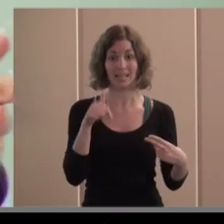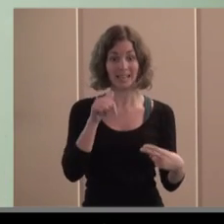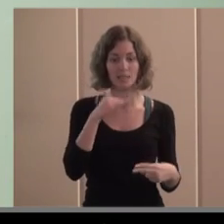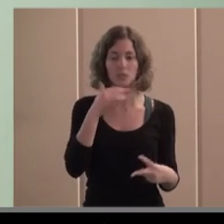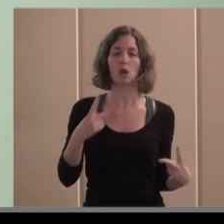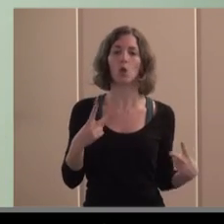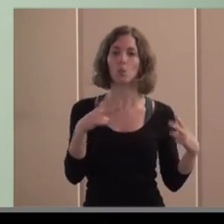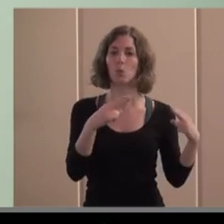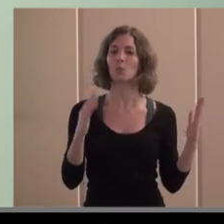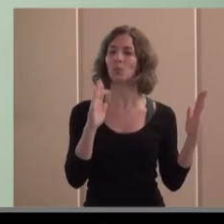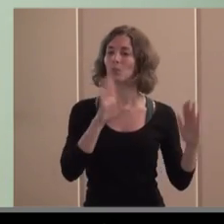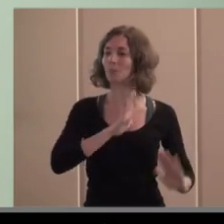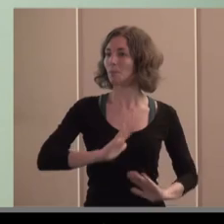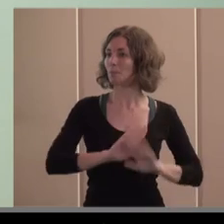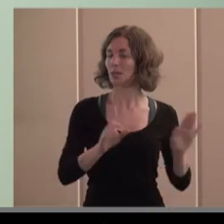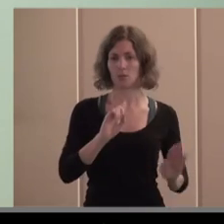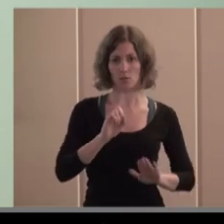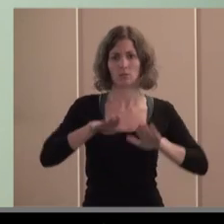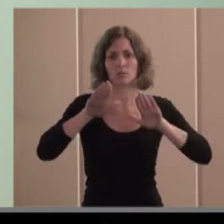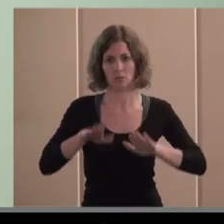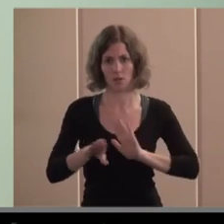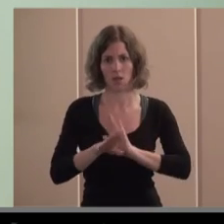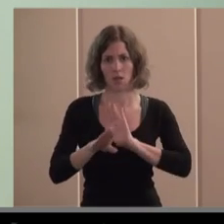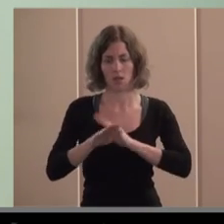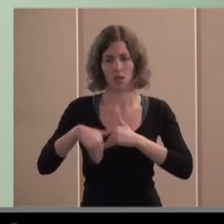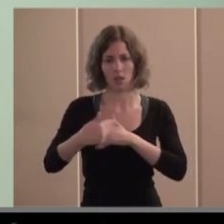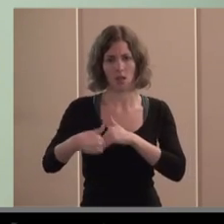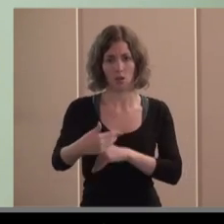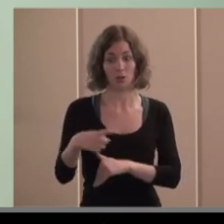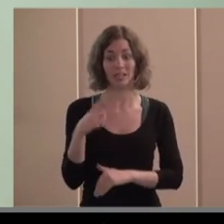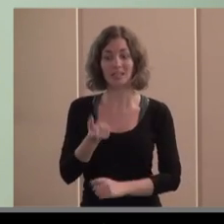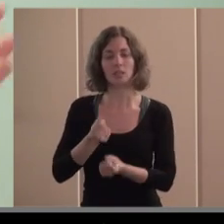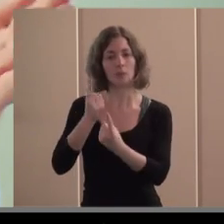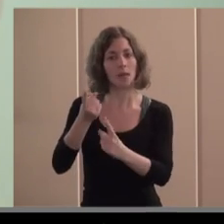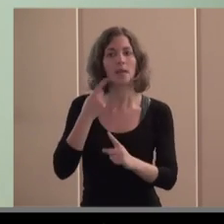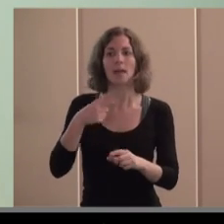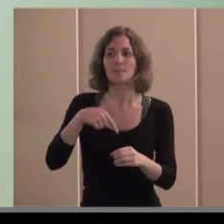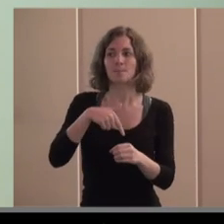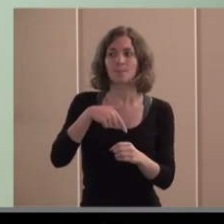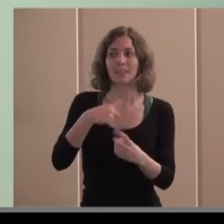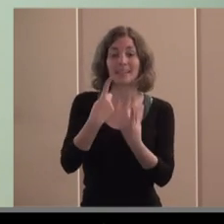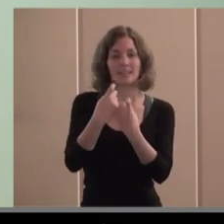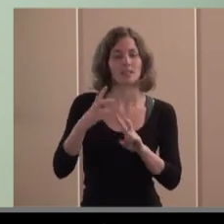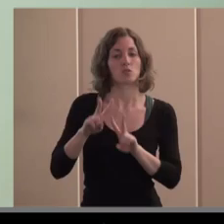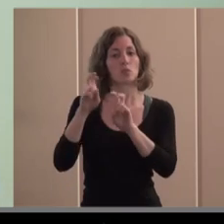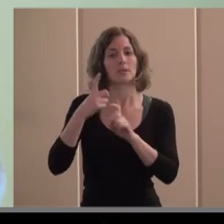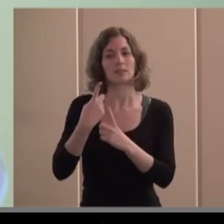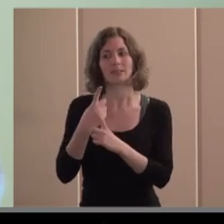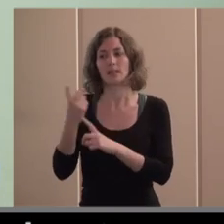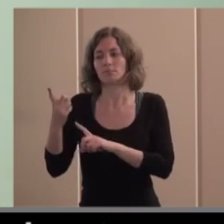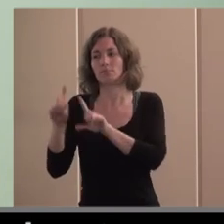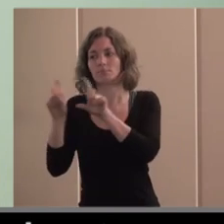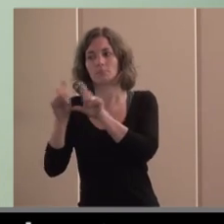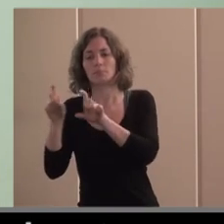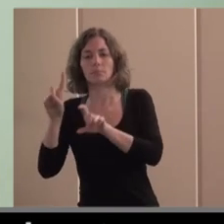quedarse desafortunadamente generará nuevas necesidades y espacios que deberán ser ocupados por otros actores etcétera y ahí están